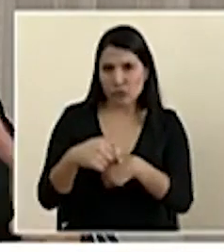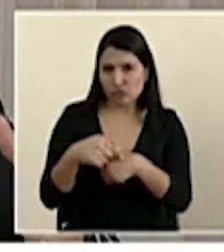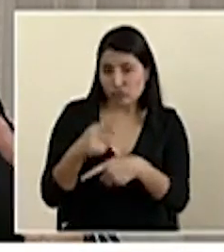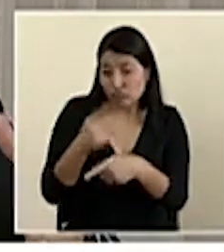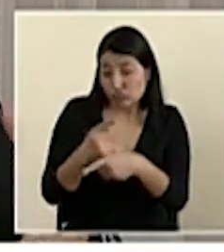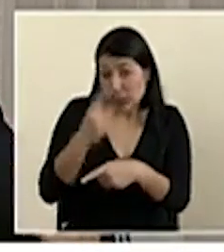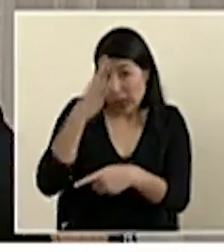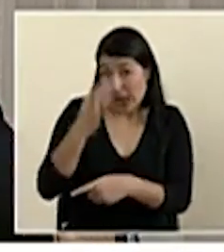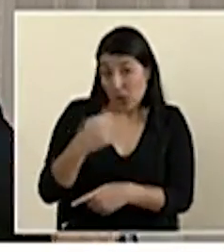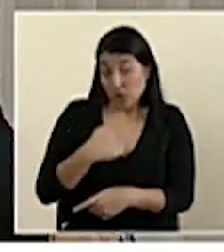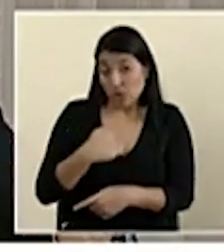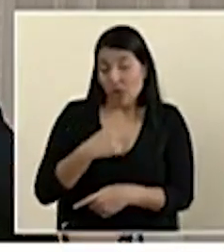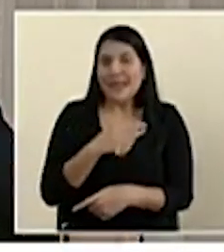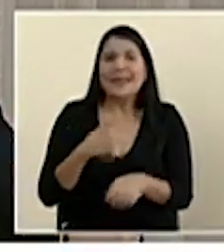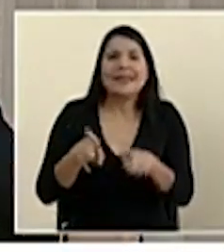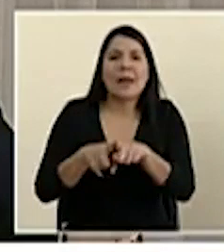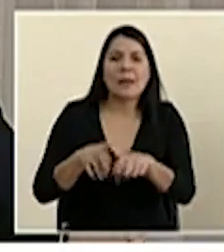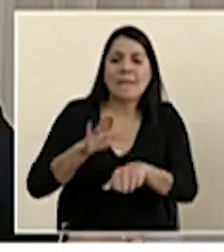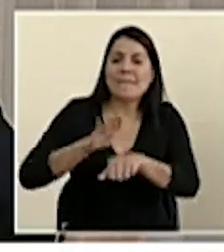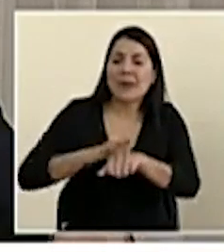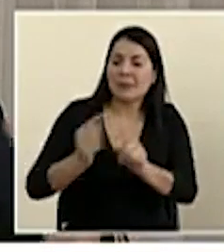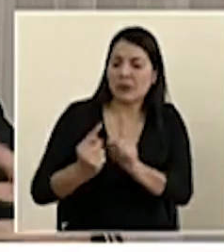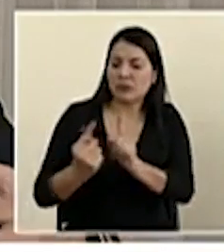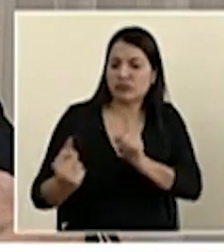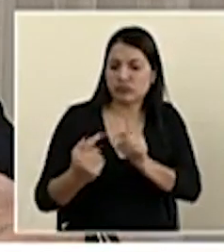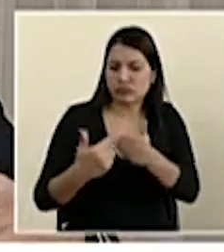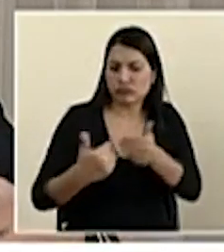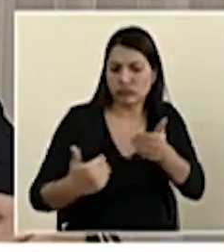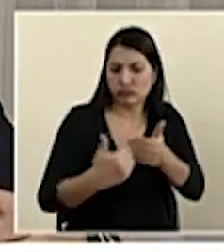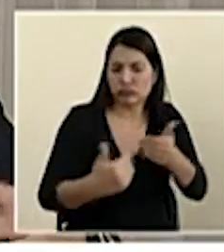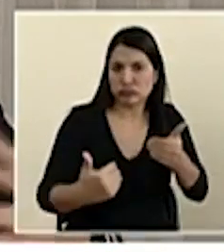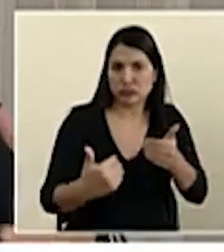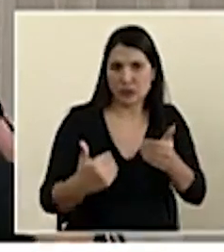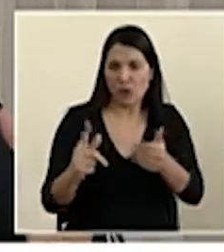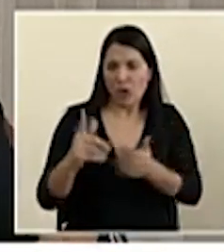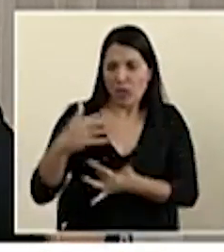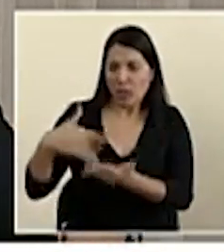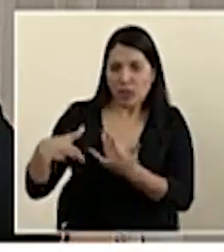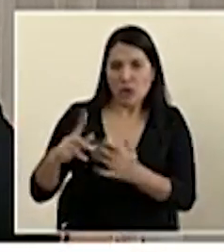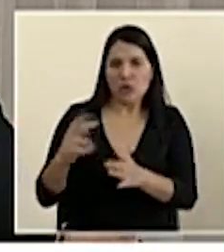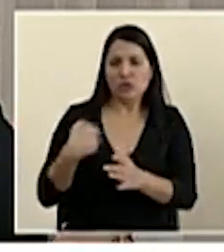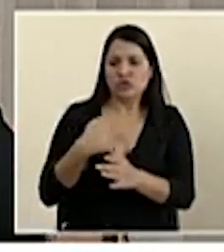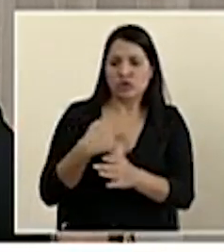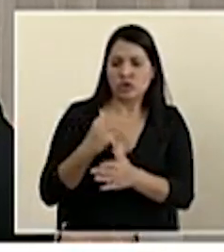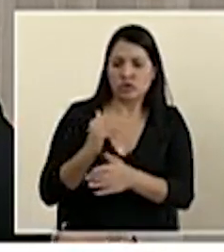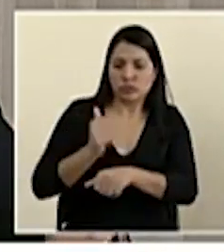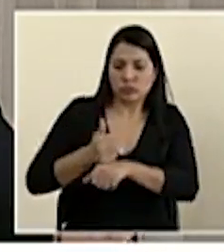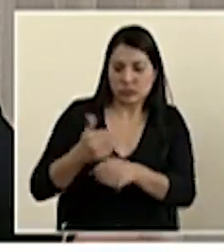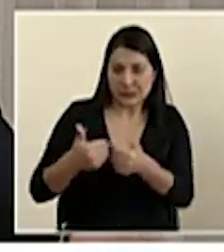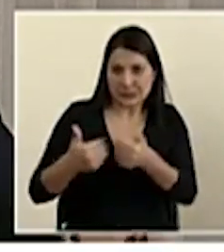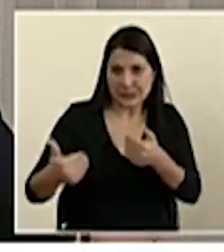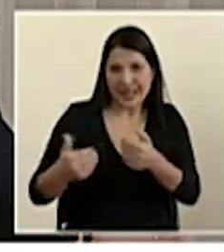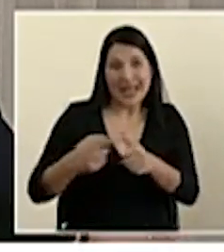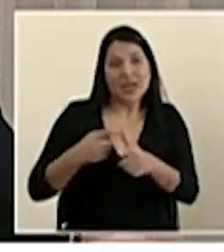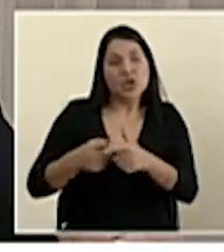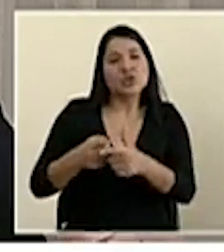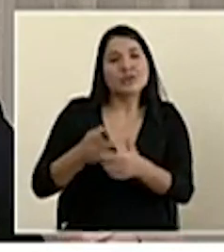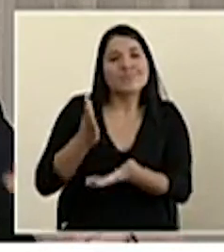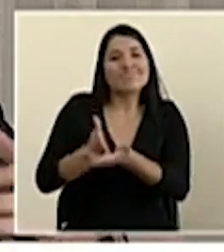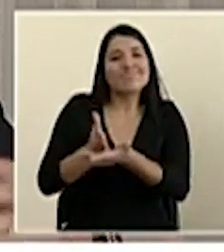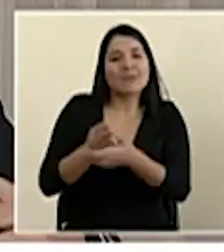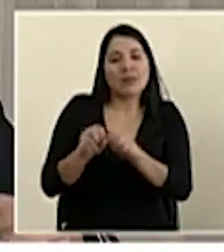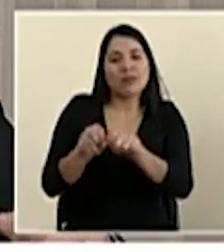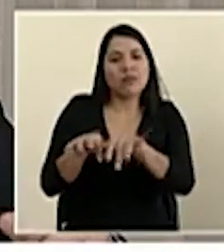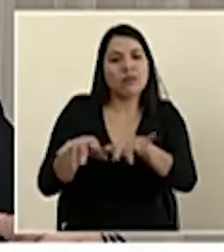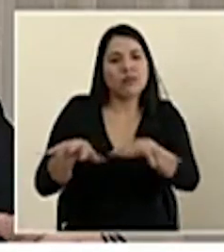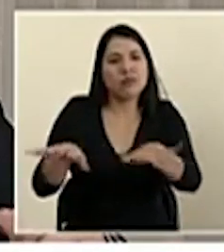yo, y que han permitido también distanciamientos físicos y sociales mayores que han cortado posibles cadenas de transmisión simultánea